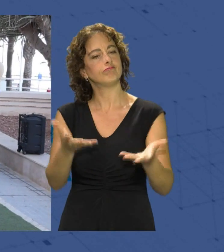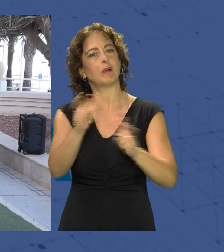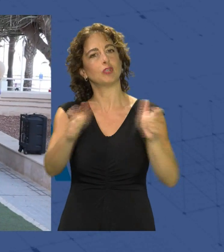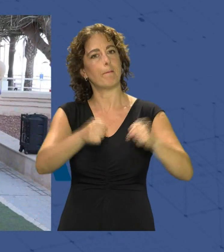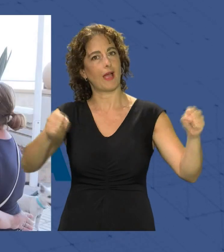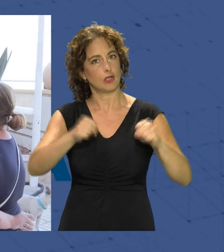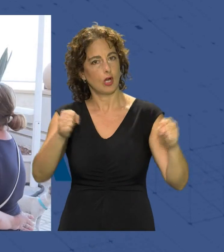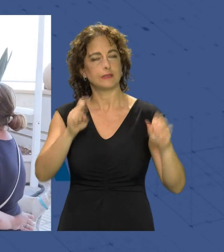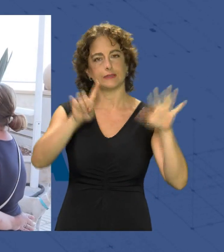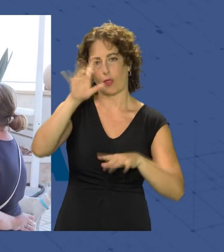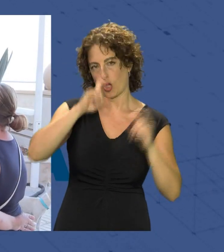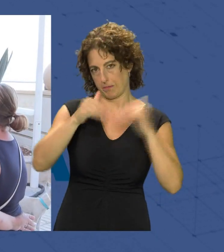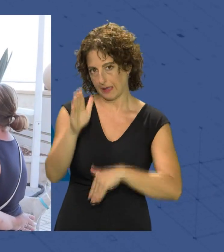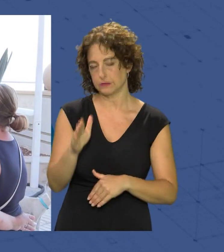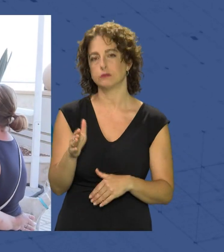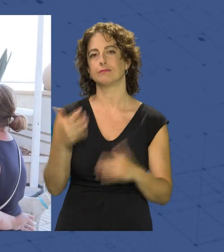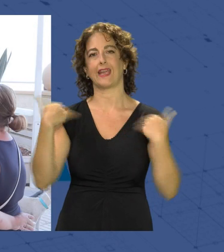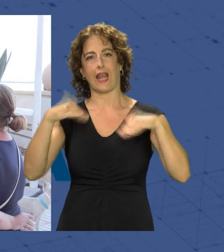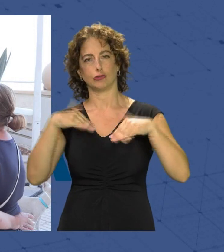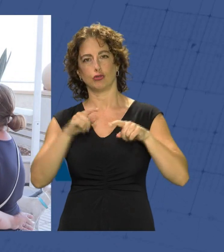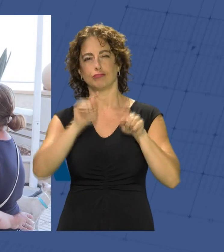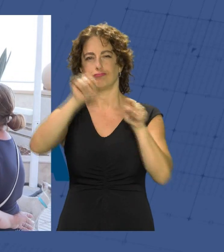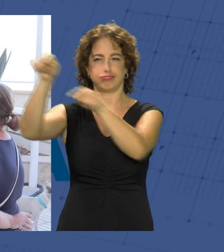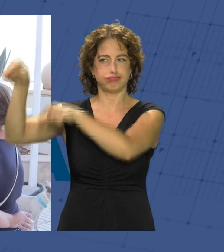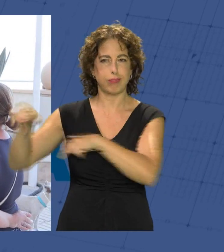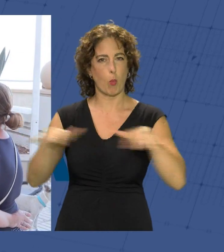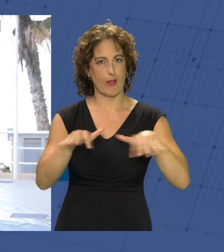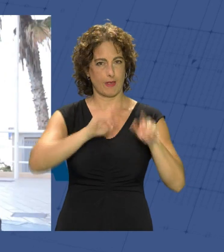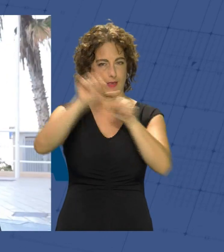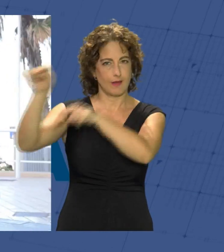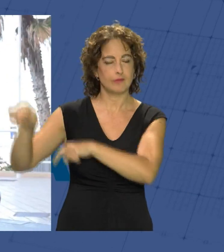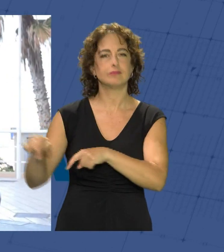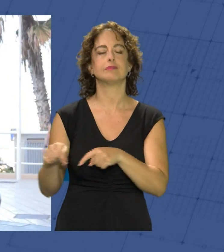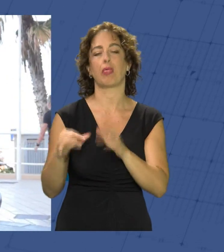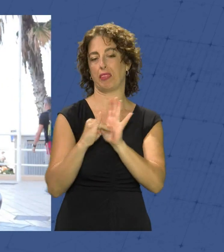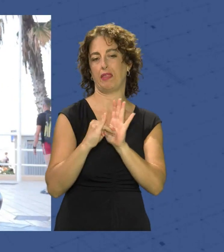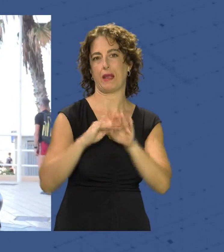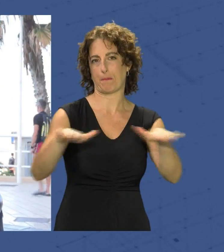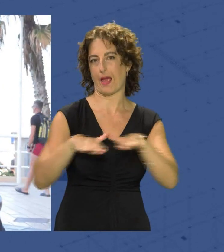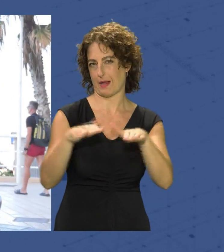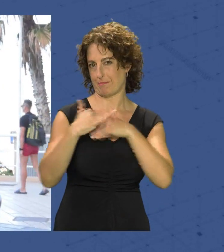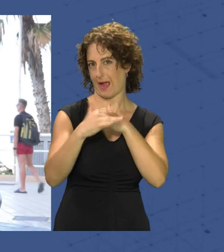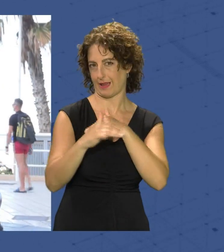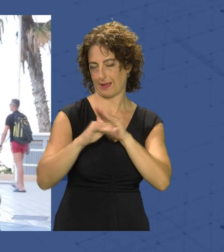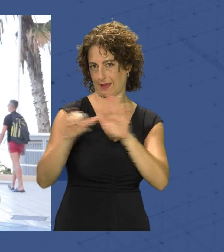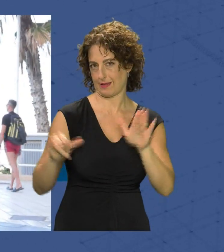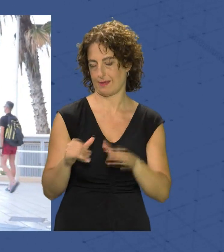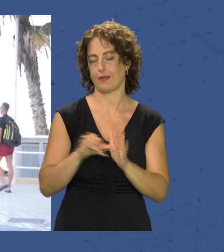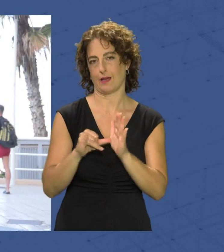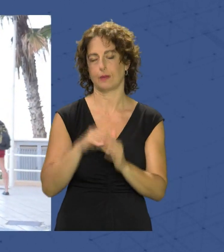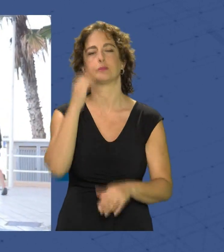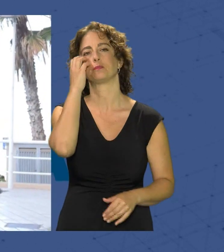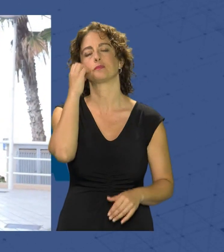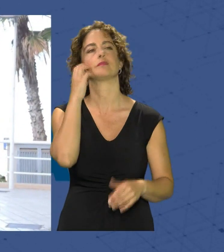de 65 años un gimnasio móvil de 100 metros cuadrados a escasos pasos de la orilla. Conocer las ventajas de un